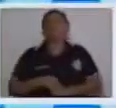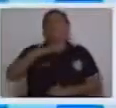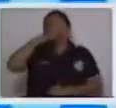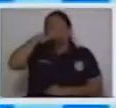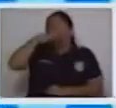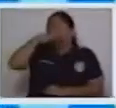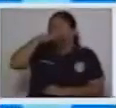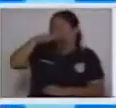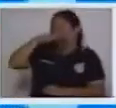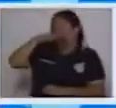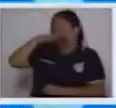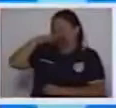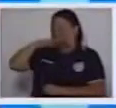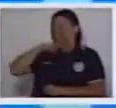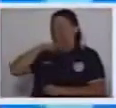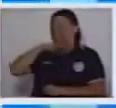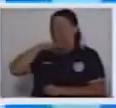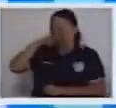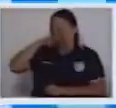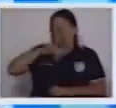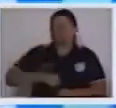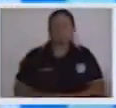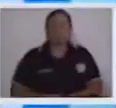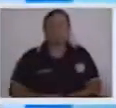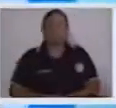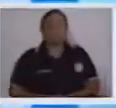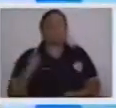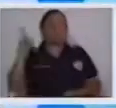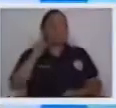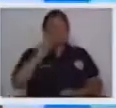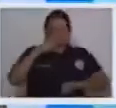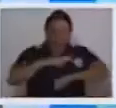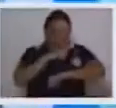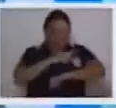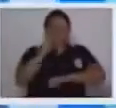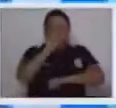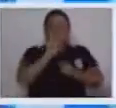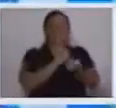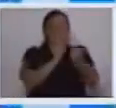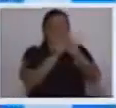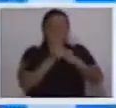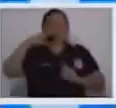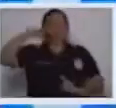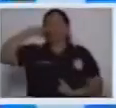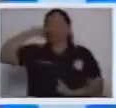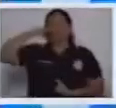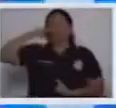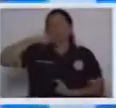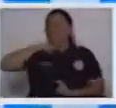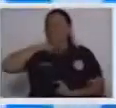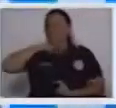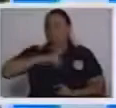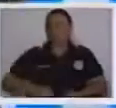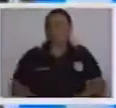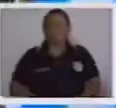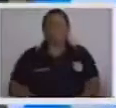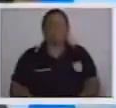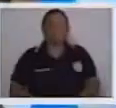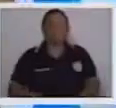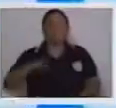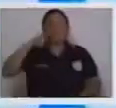¿Te parece? Me parece muy bien. Entonces, cantamos todos juntos. Ahora ya no es ovejita, sino el cerdito. Muy bien. Y esto dice así.